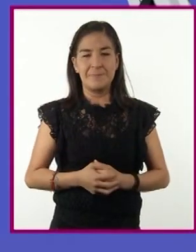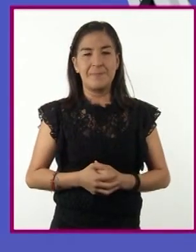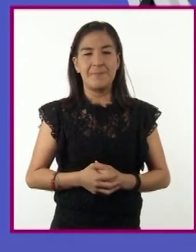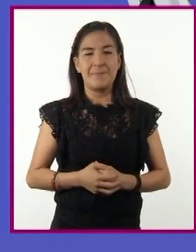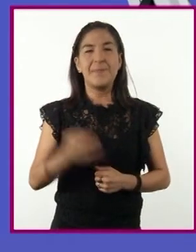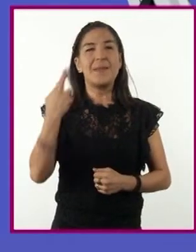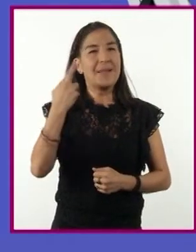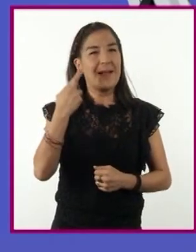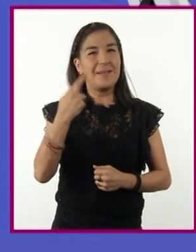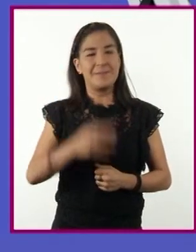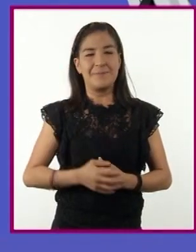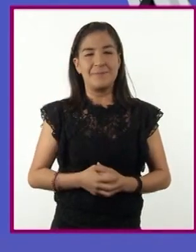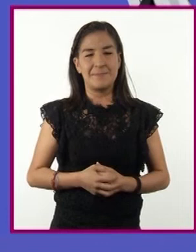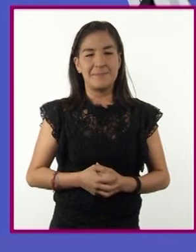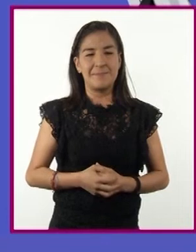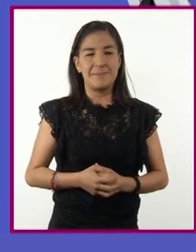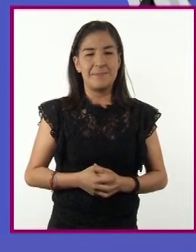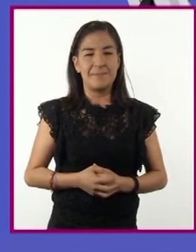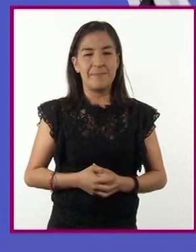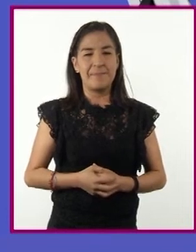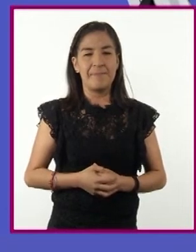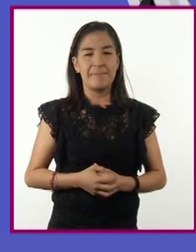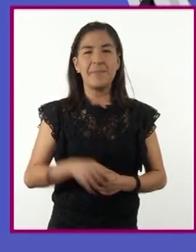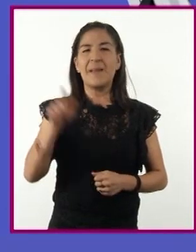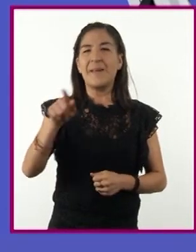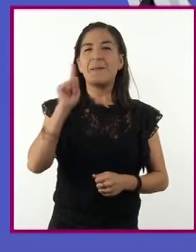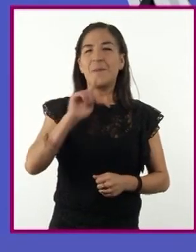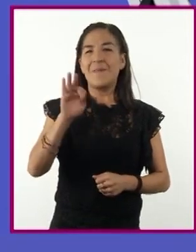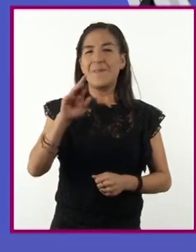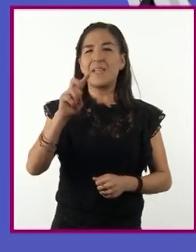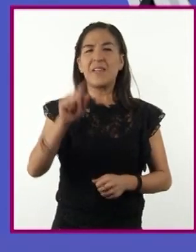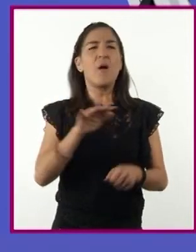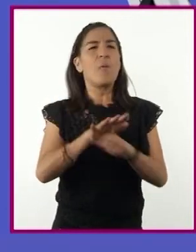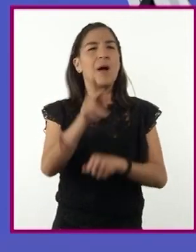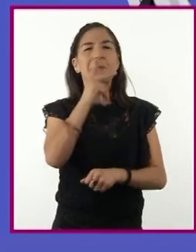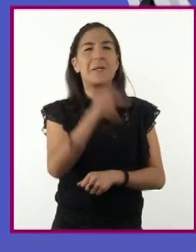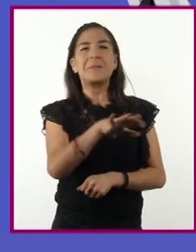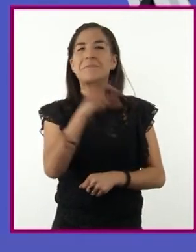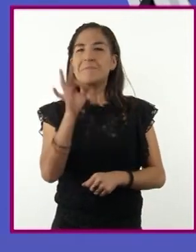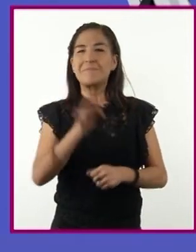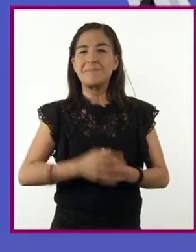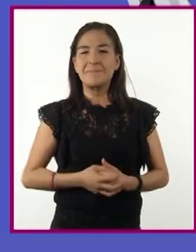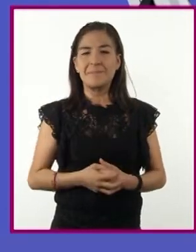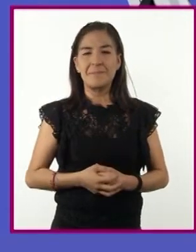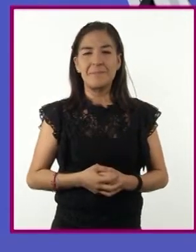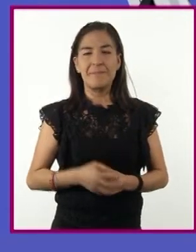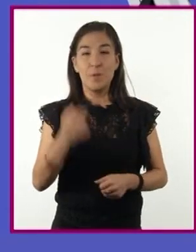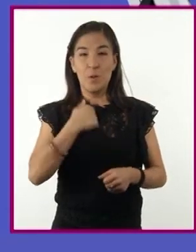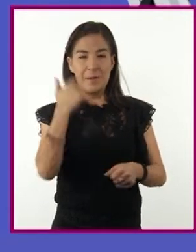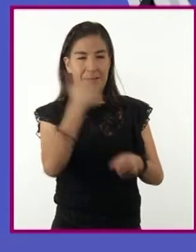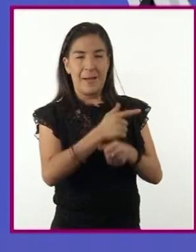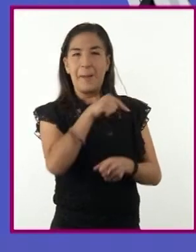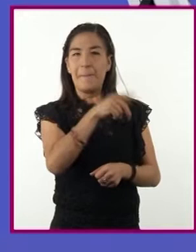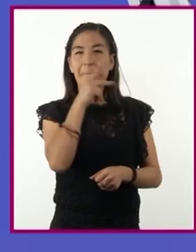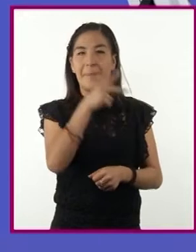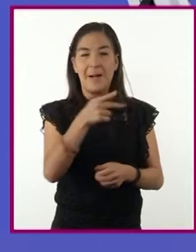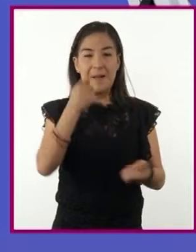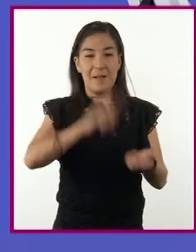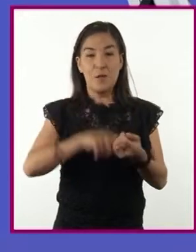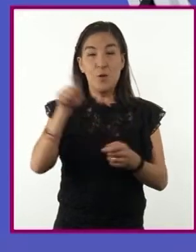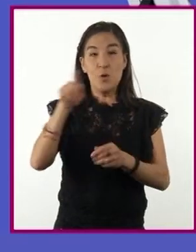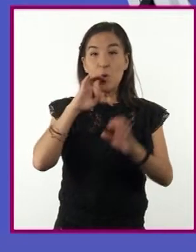Es el turno de Frida. ¿Qué palabras encontraste? Yo encontré justo debajo de